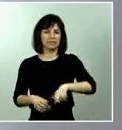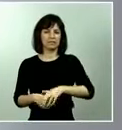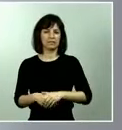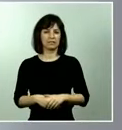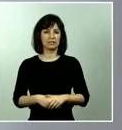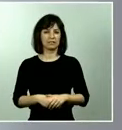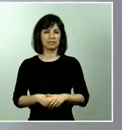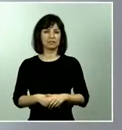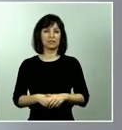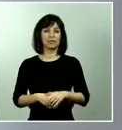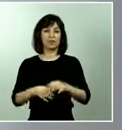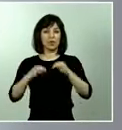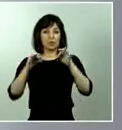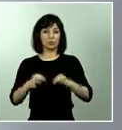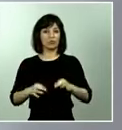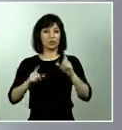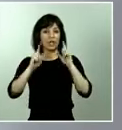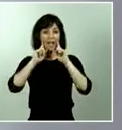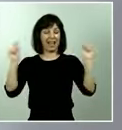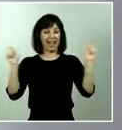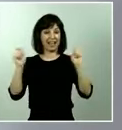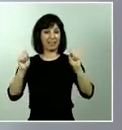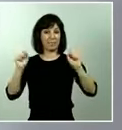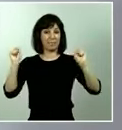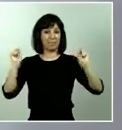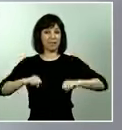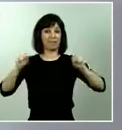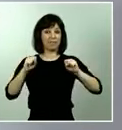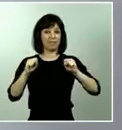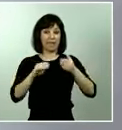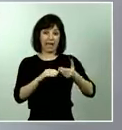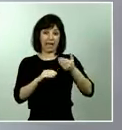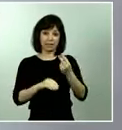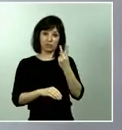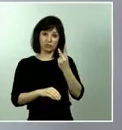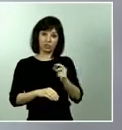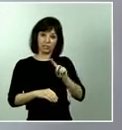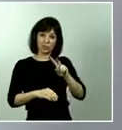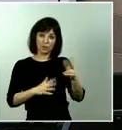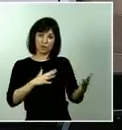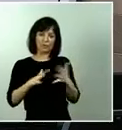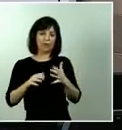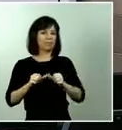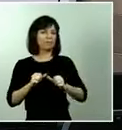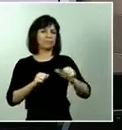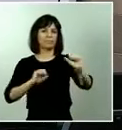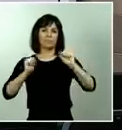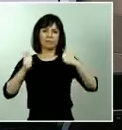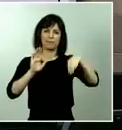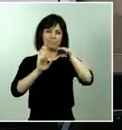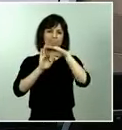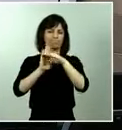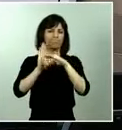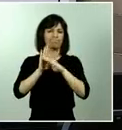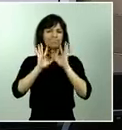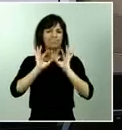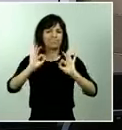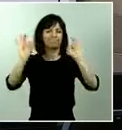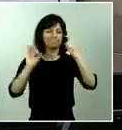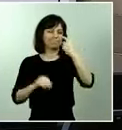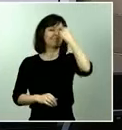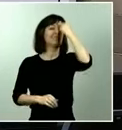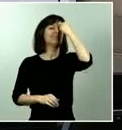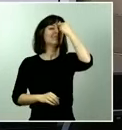declaración del estado de alerta, se han modificado, se han activado protocolos específicos, teniendo en consideración cómo el